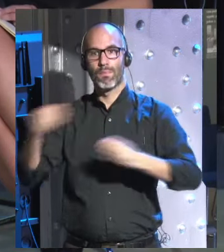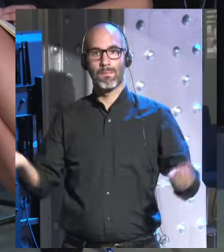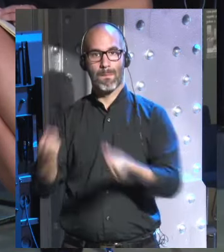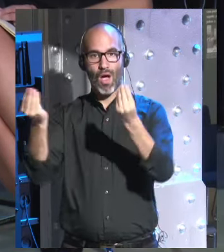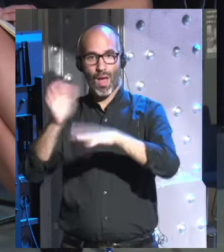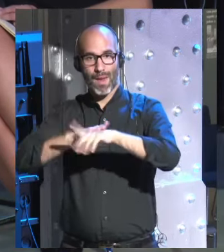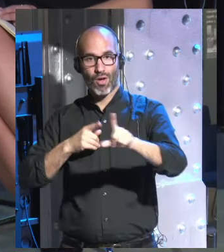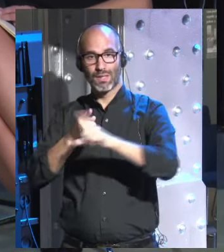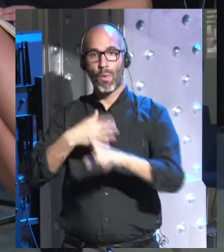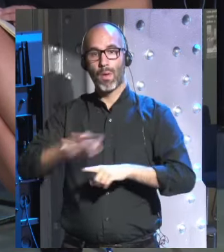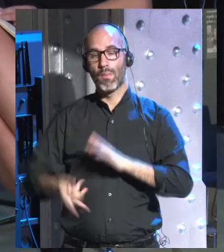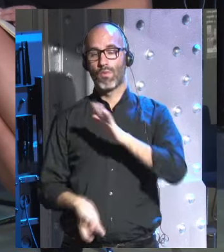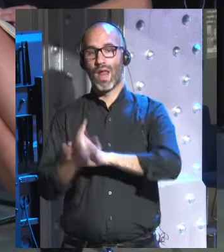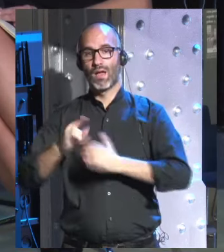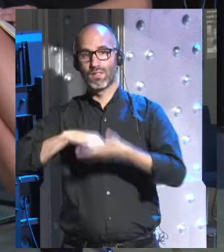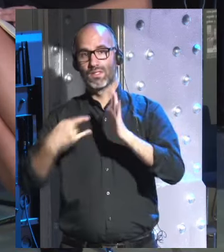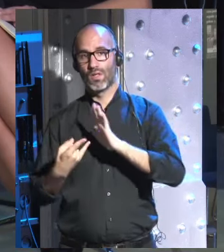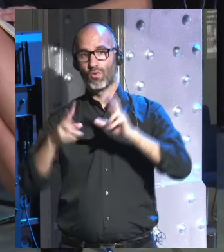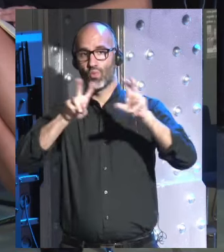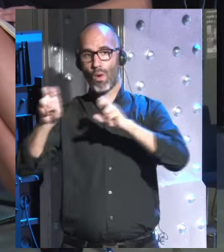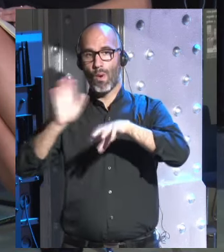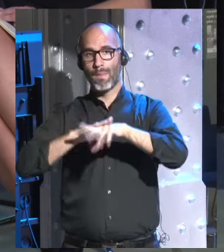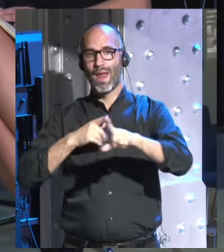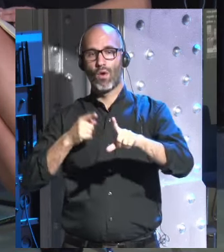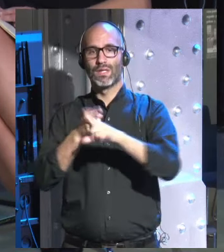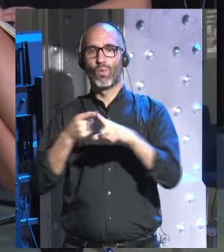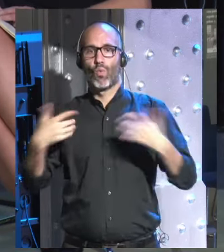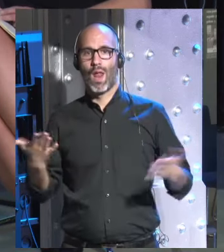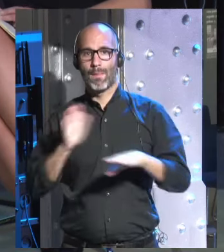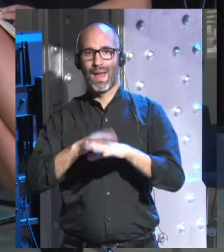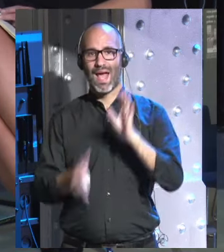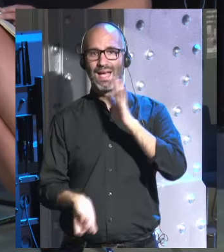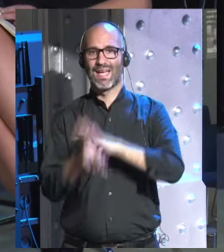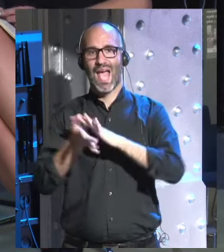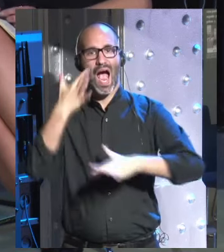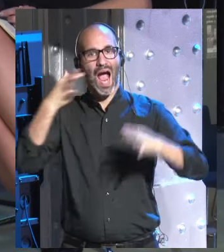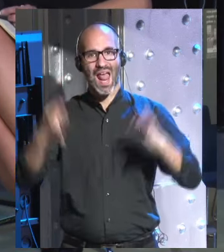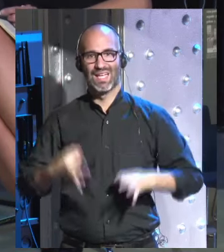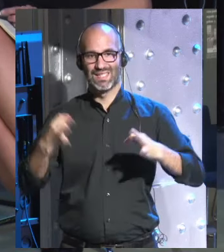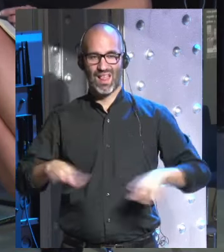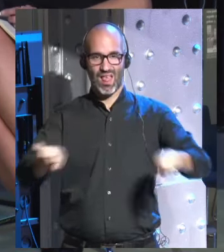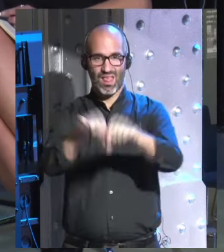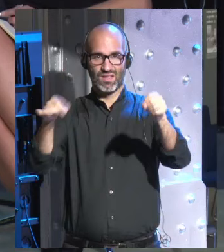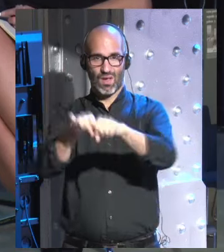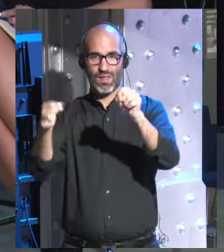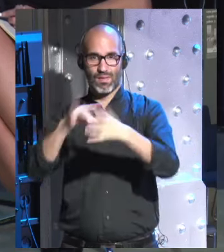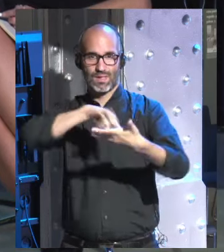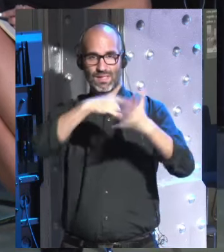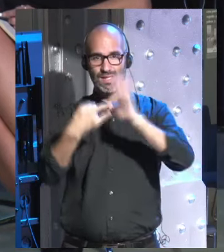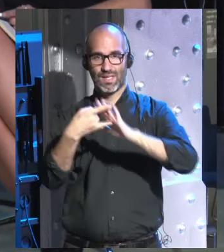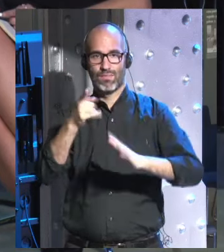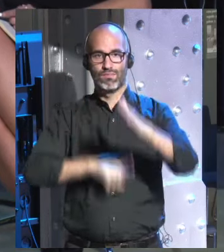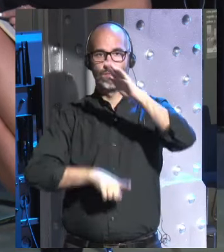desarrollemos nuevas tecnologías para que se garantice la destrucción del sistema